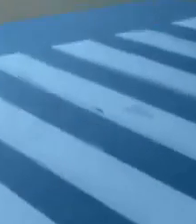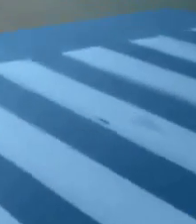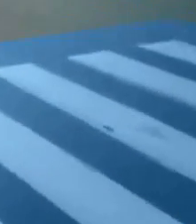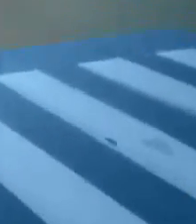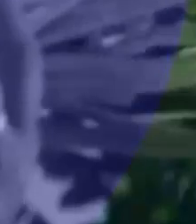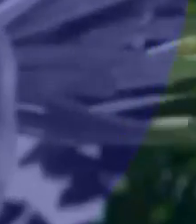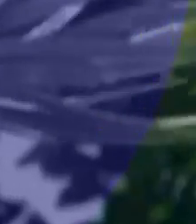.procuraduría.co